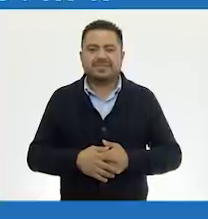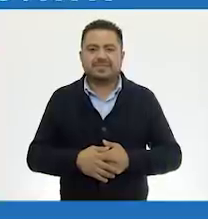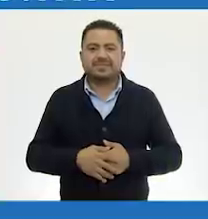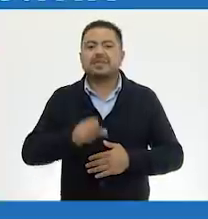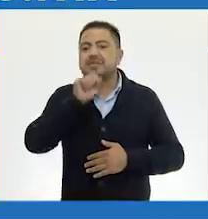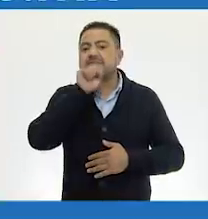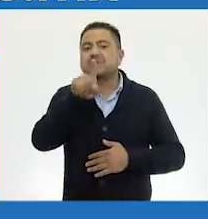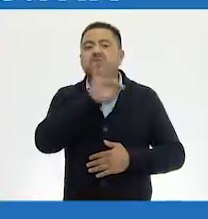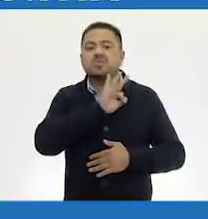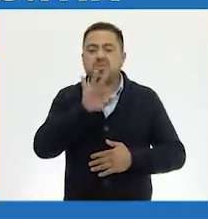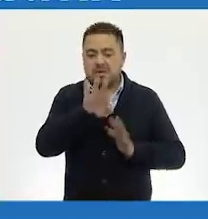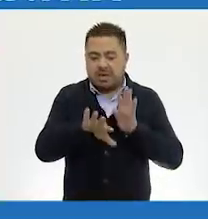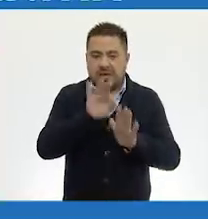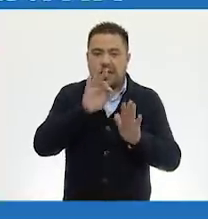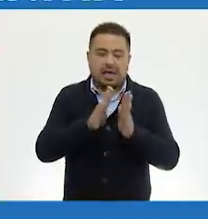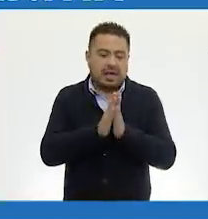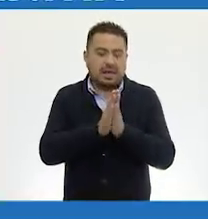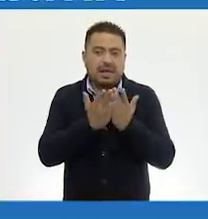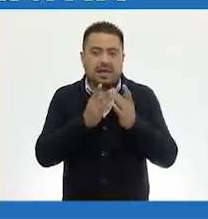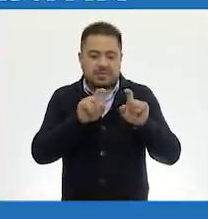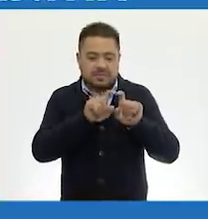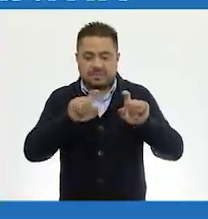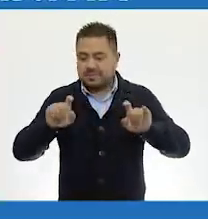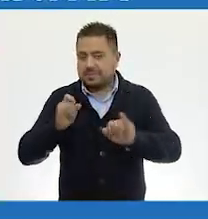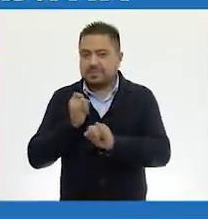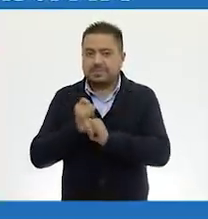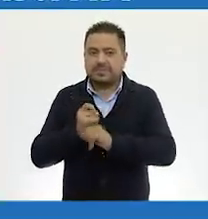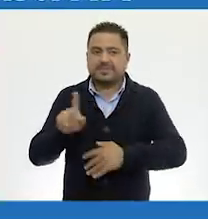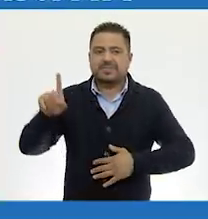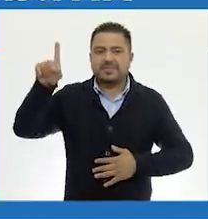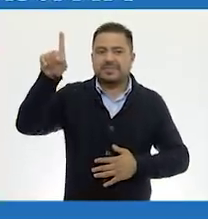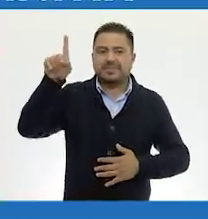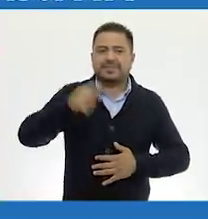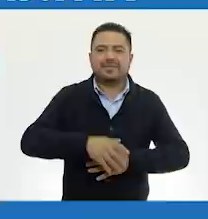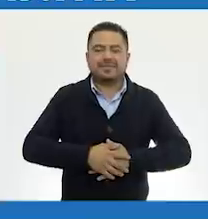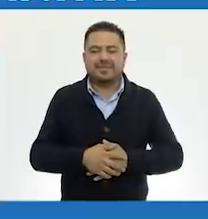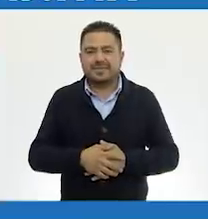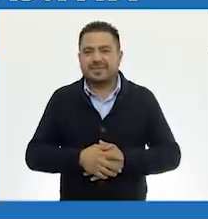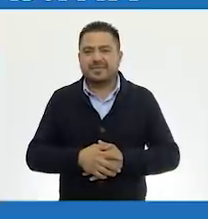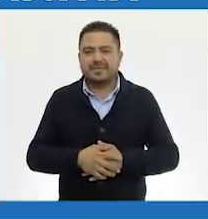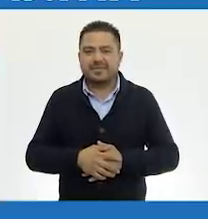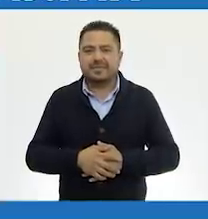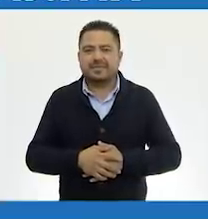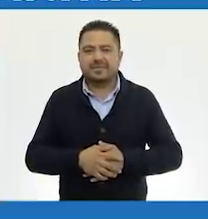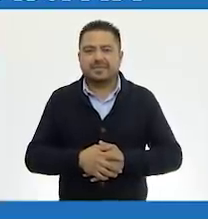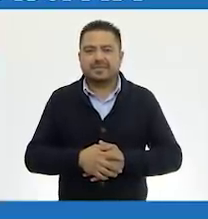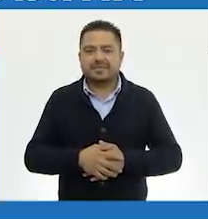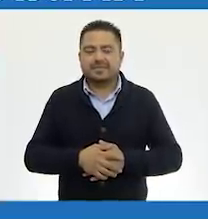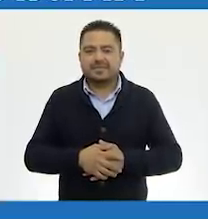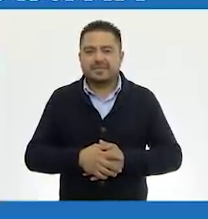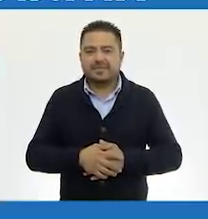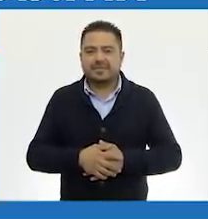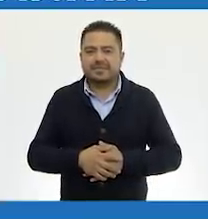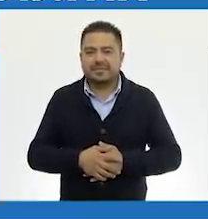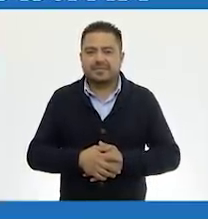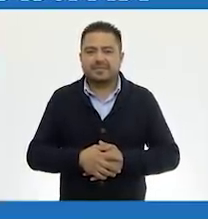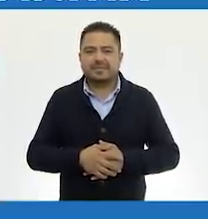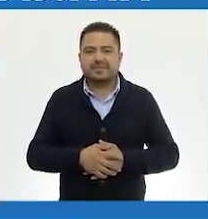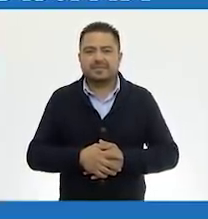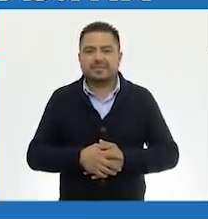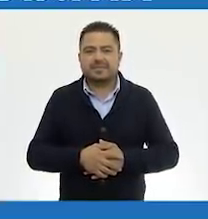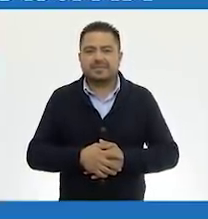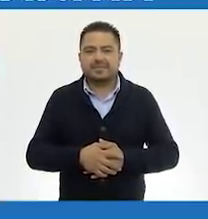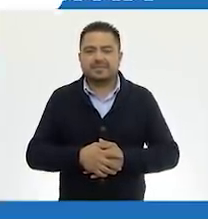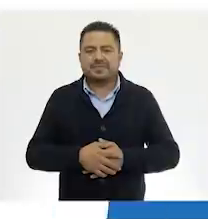También puedes encontrar los libros de texto en la página conalitec.cep.gov.mx.